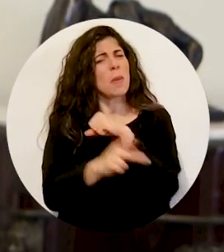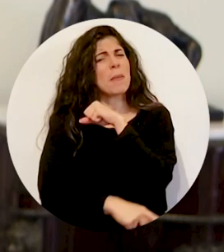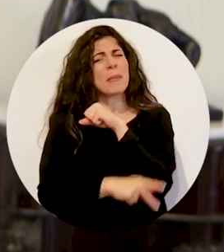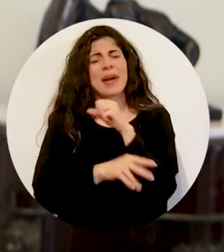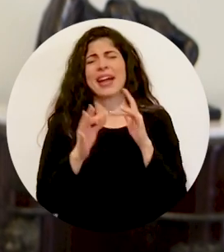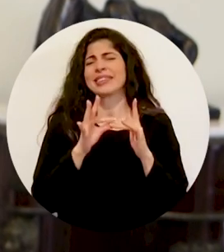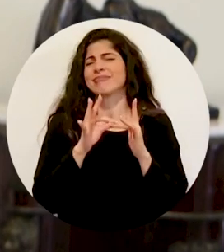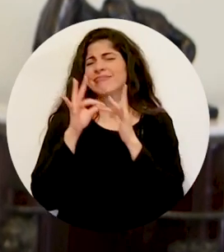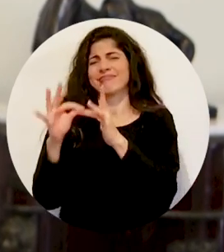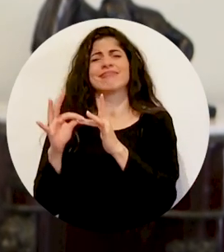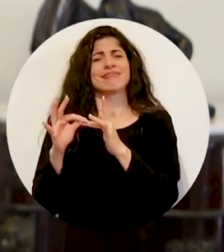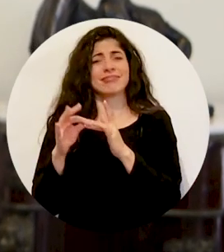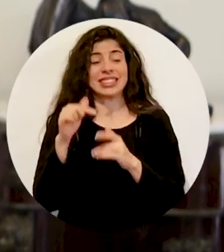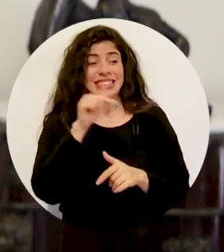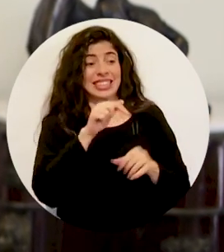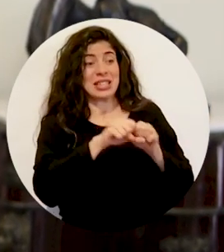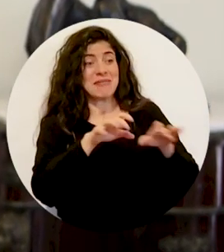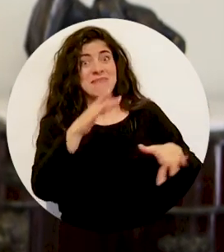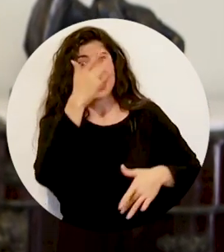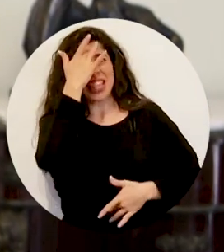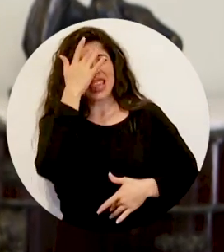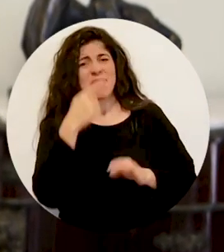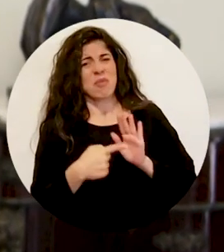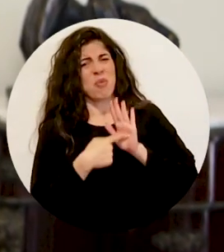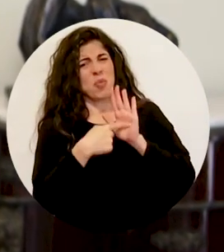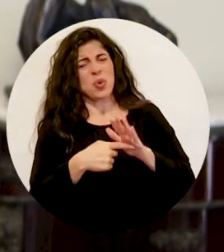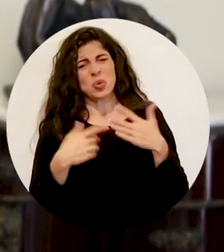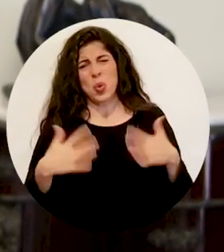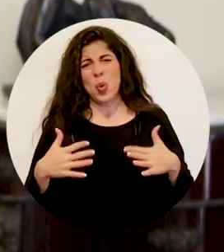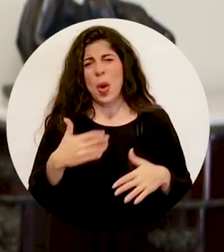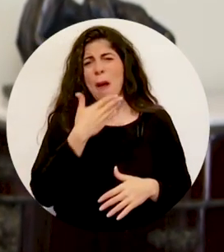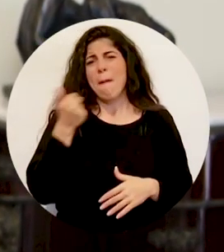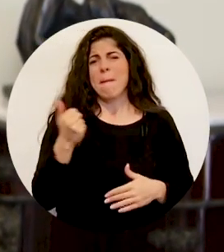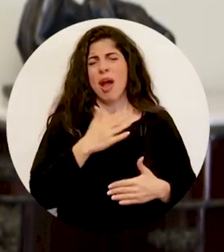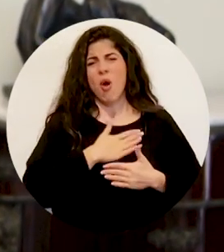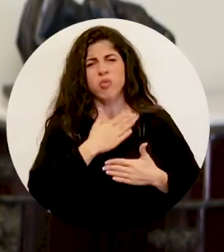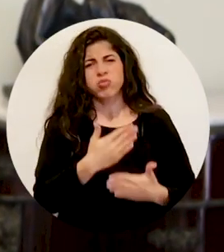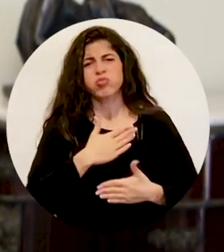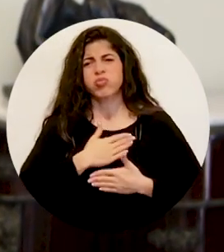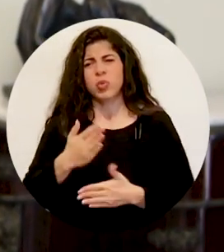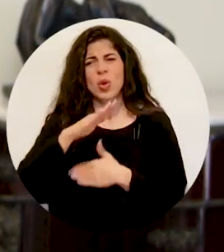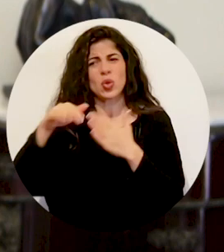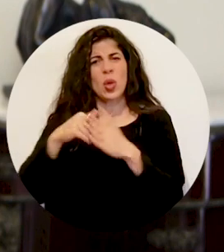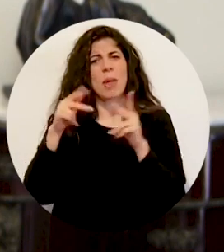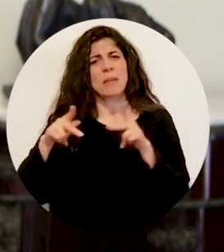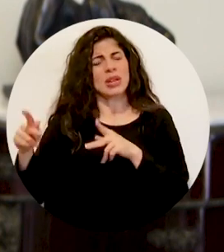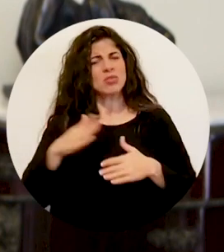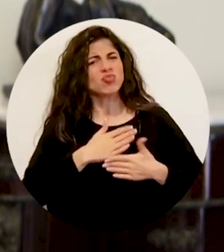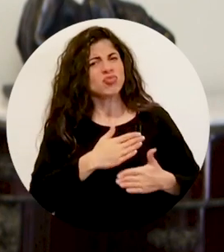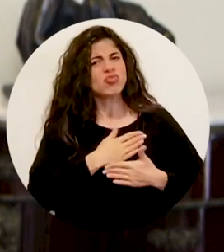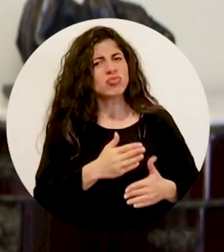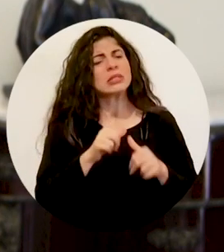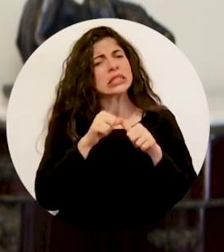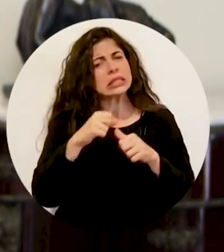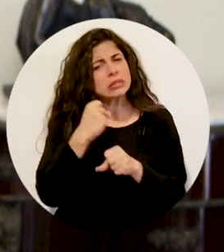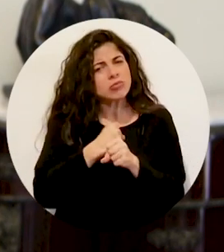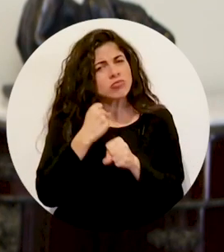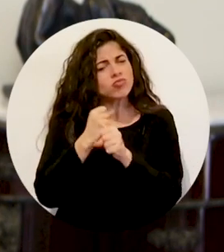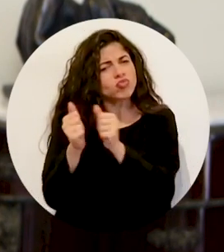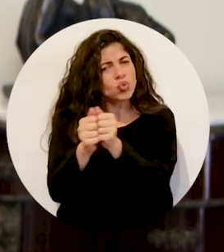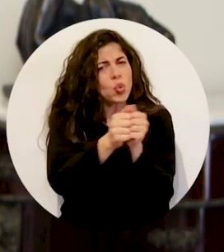excepcional y esta pandemia ha sacado lo mejor de todos y todas. Sigamos trabajando unidos,